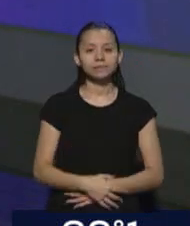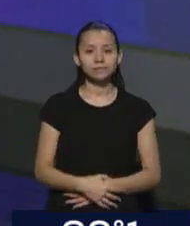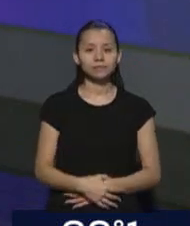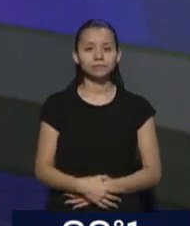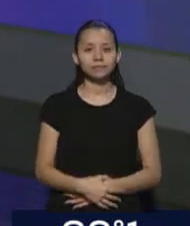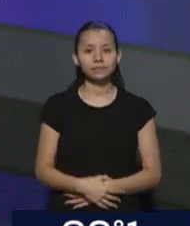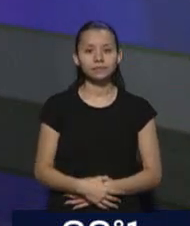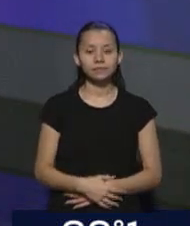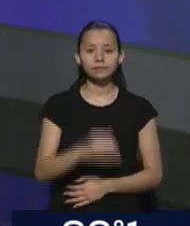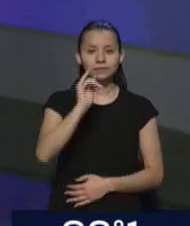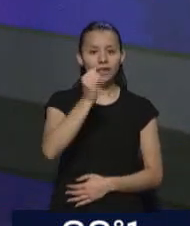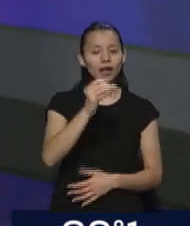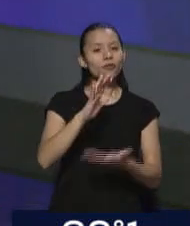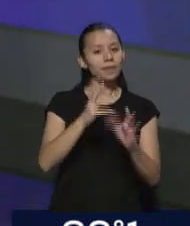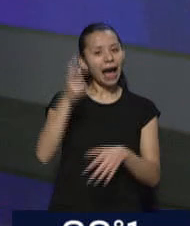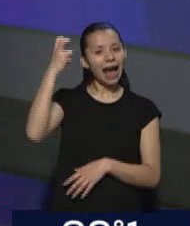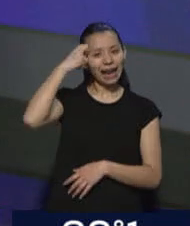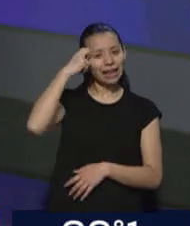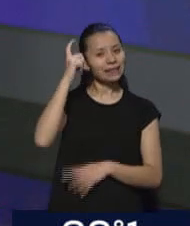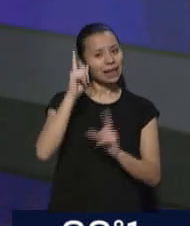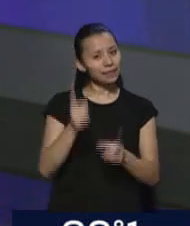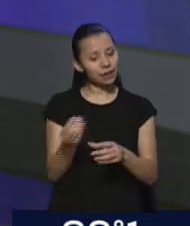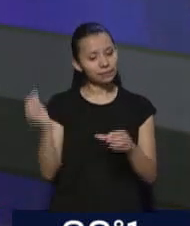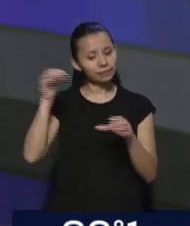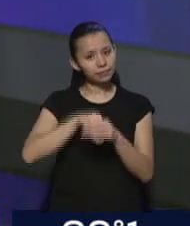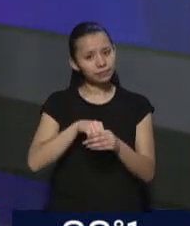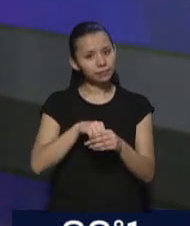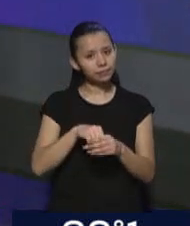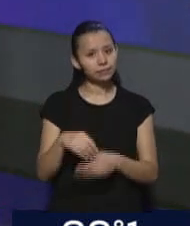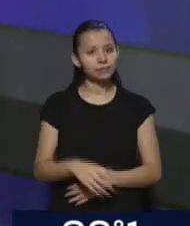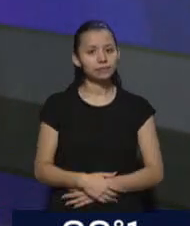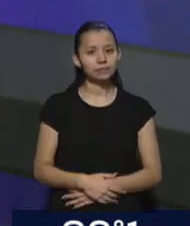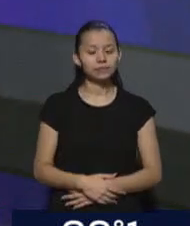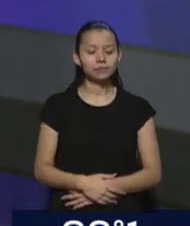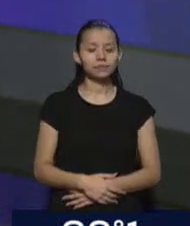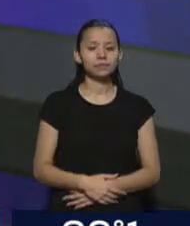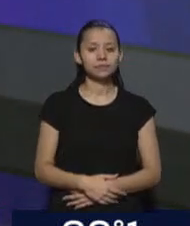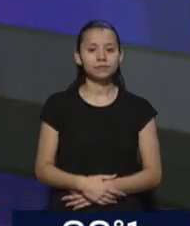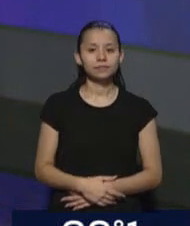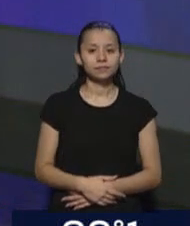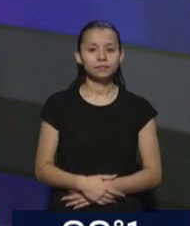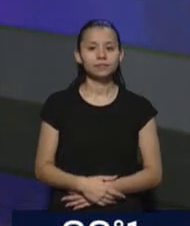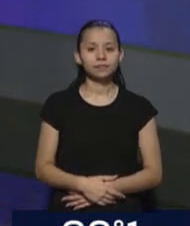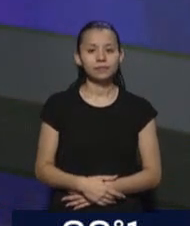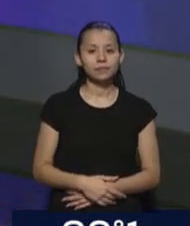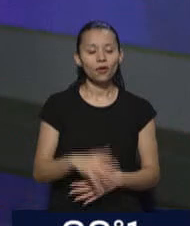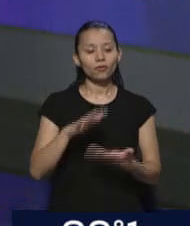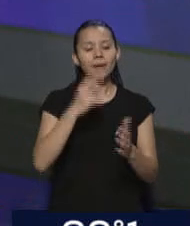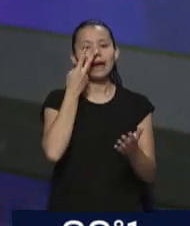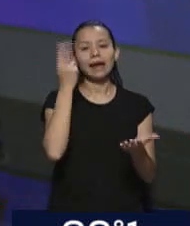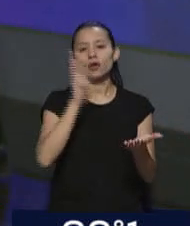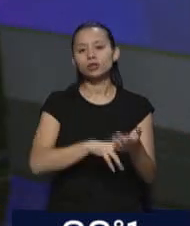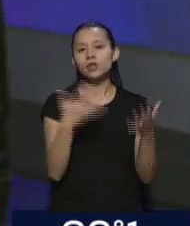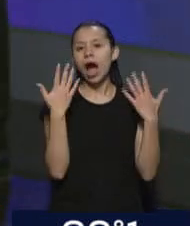radicales particularmente, a lo mejor le habían prometido a él jugar una ficha por la gobernación y se lo están reconociendo de esta manera, quizás.